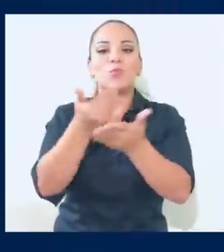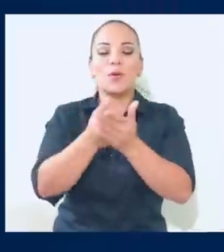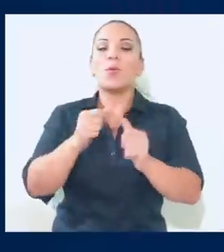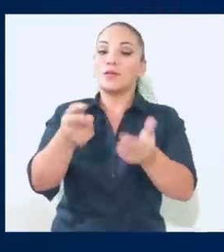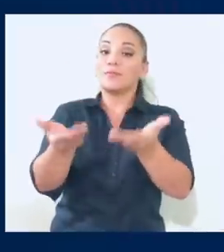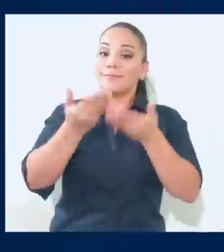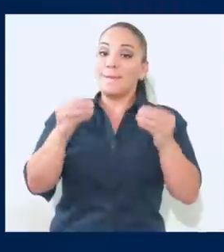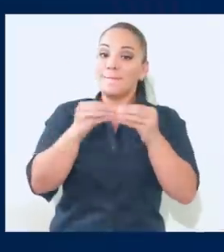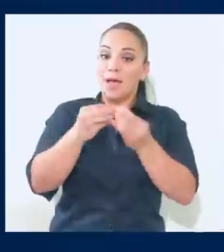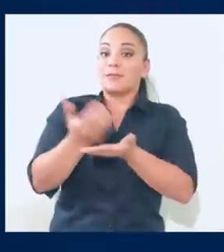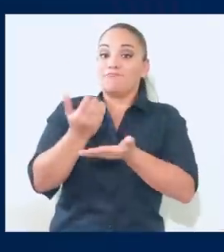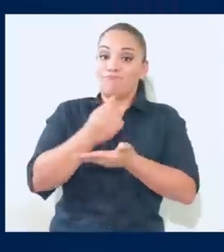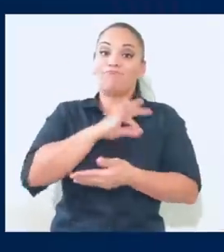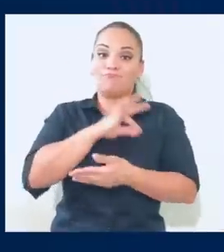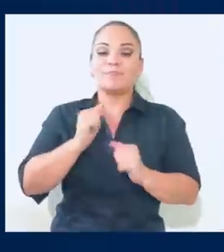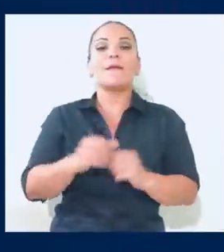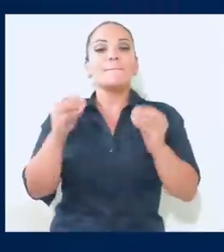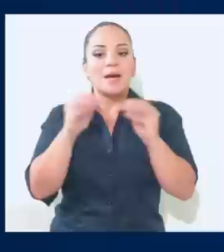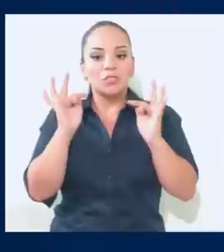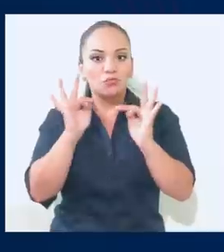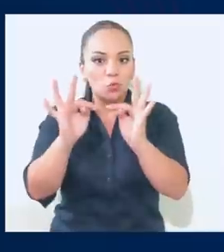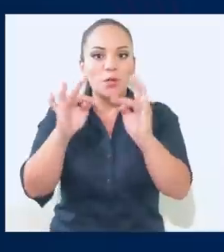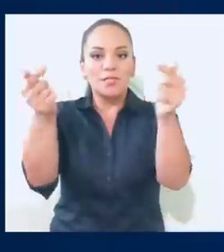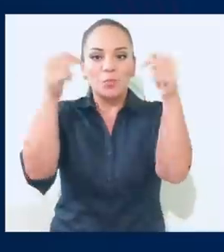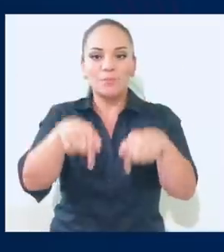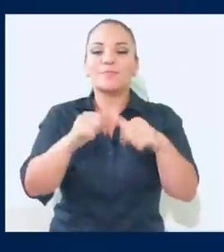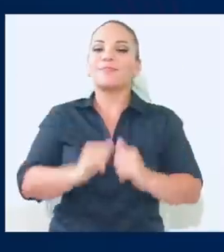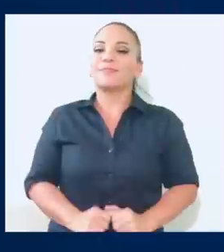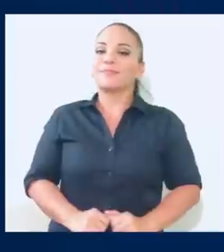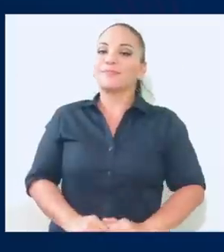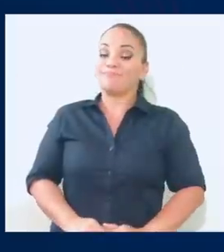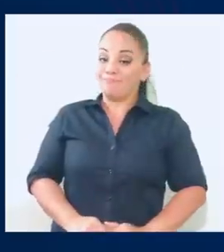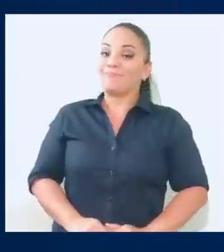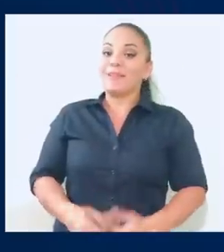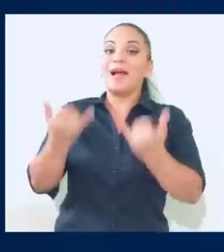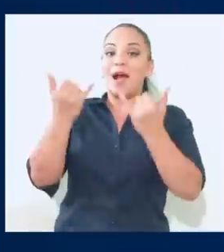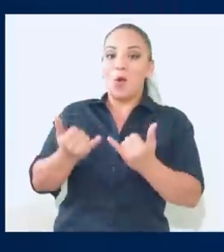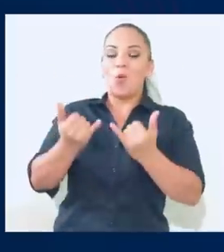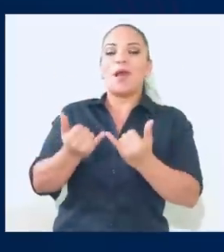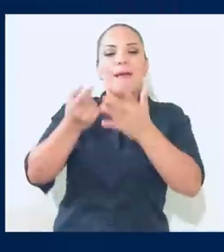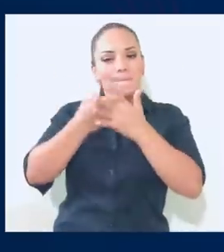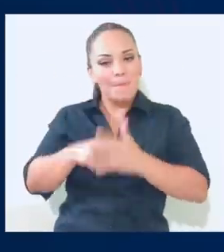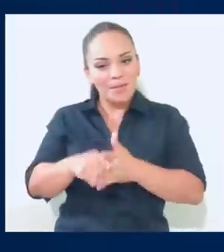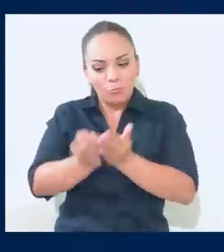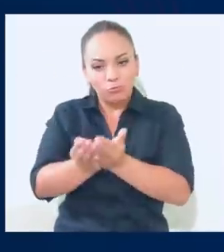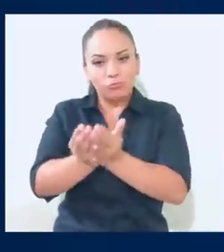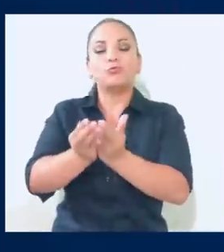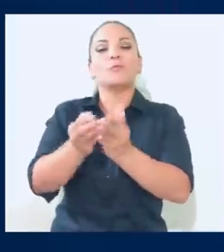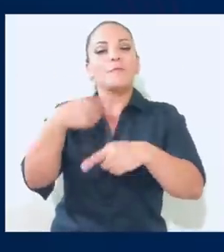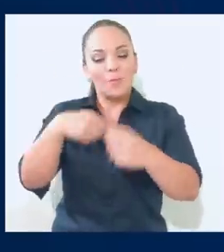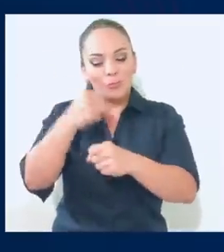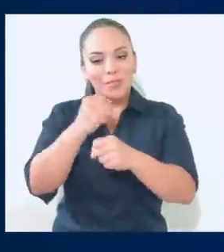más ingresos, más turismo para la zona. Ahora sí, le vemos a Ángelas, pongámonos a trabajar